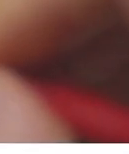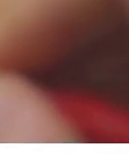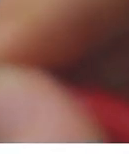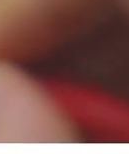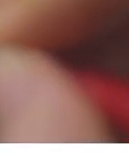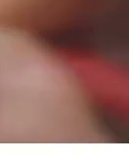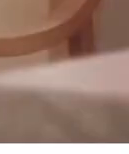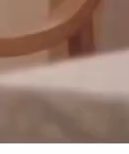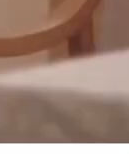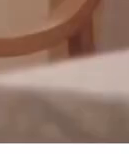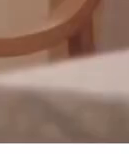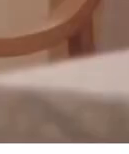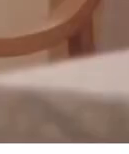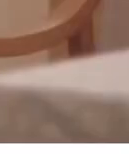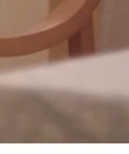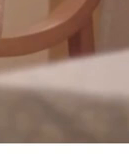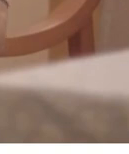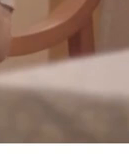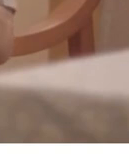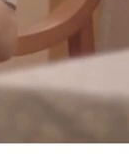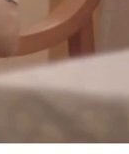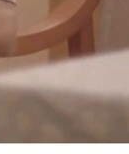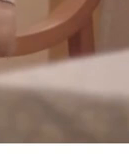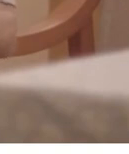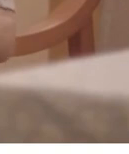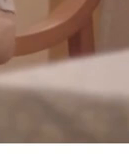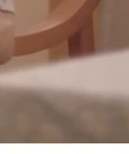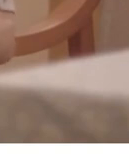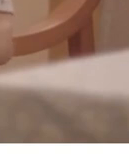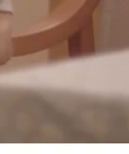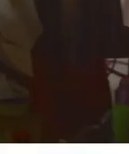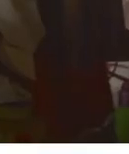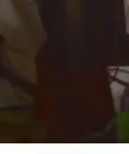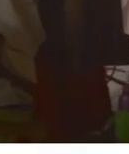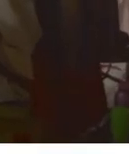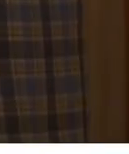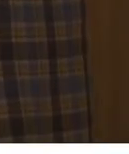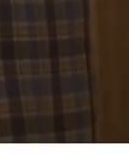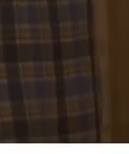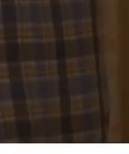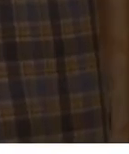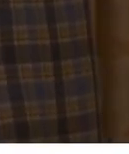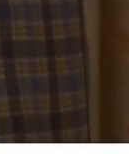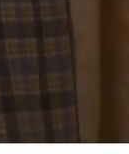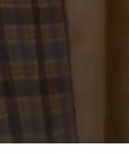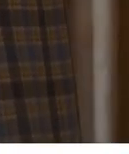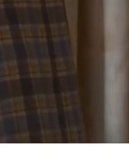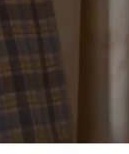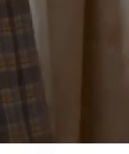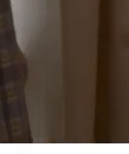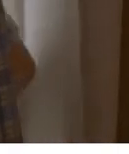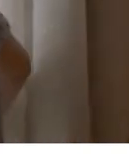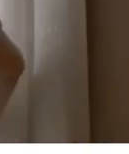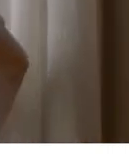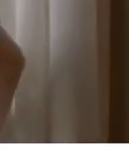Pasaba mucho frío por el balcón porque era de madera y estaba todo roto. Y ahora me han puesto la ventana y, al menos,